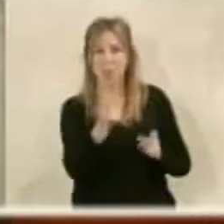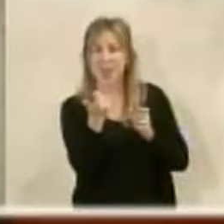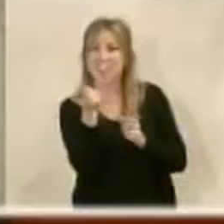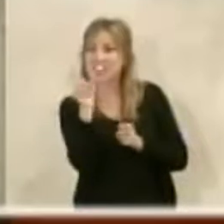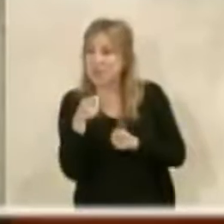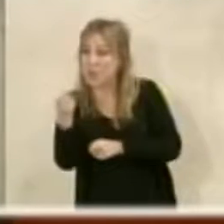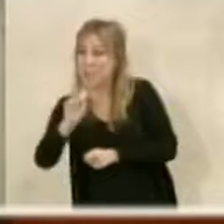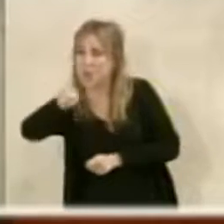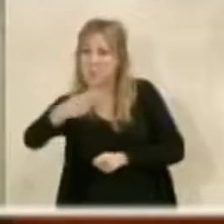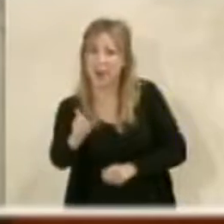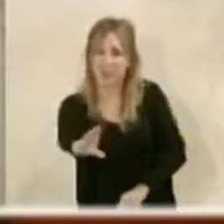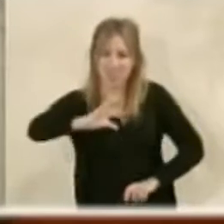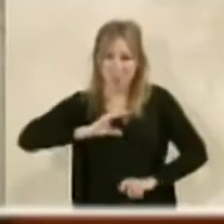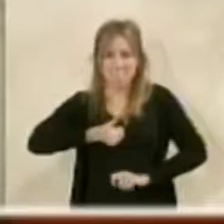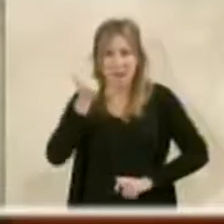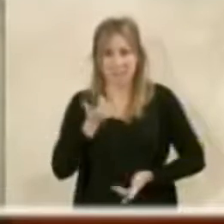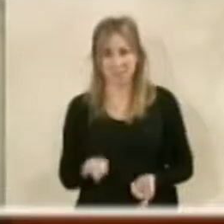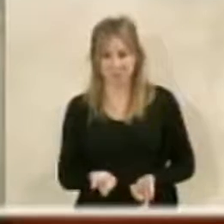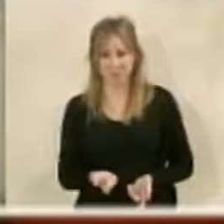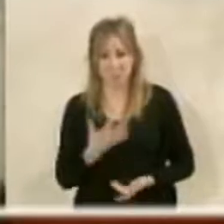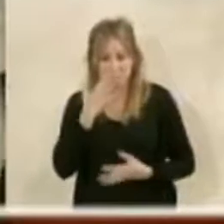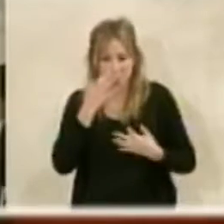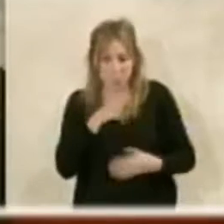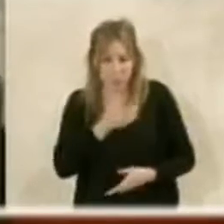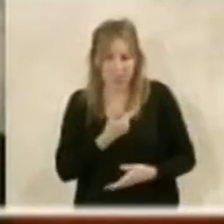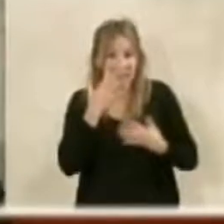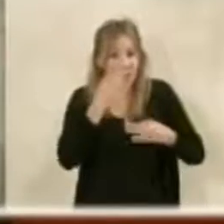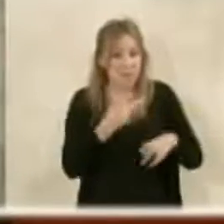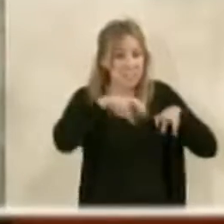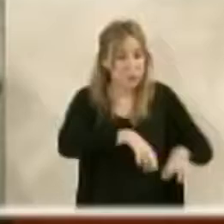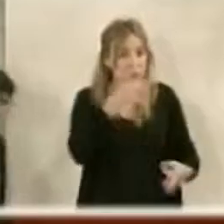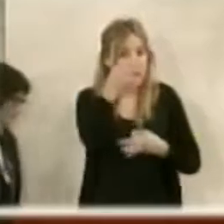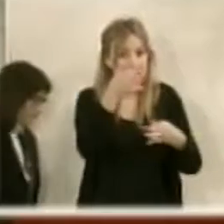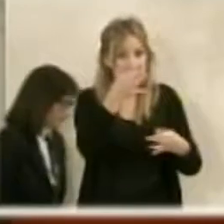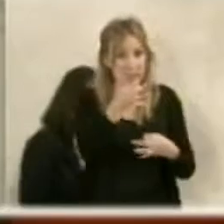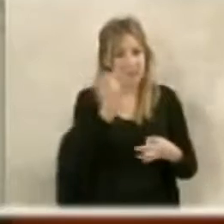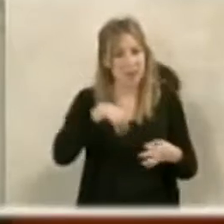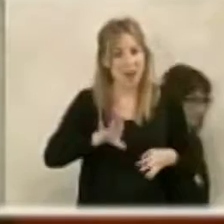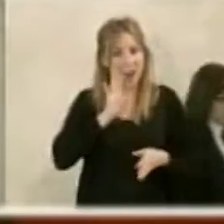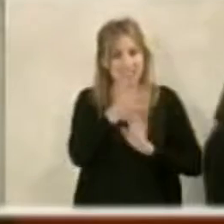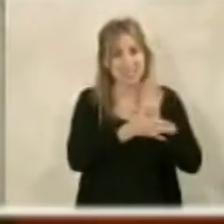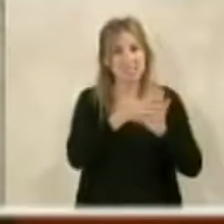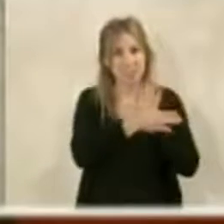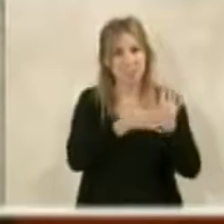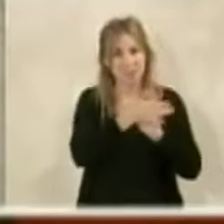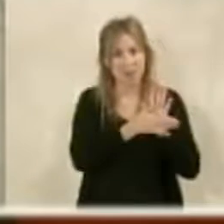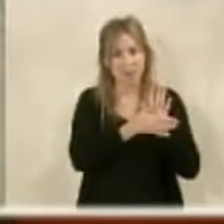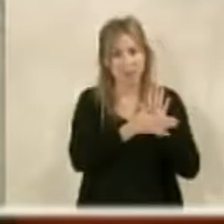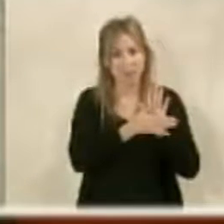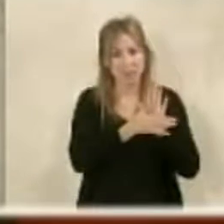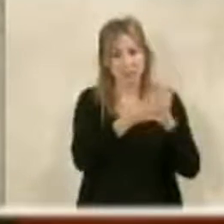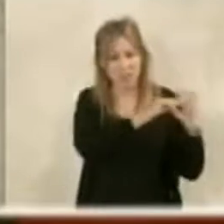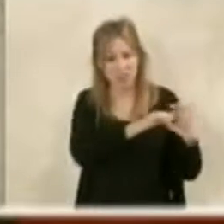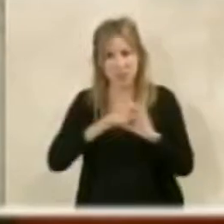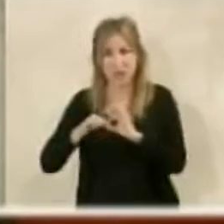no, lo va a hacer porque realmente en el estudio de detalle se hablaba y de alguna manera lo va a poner en